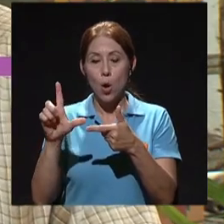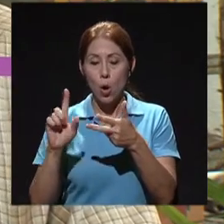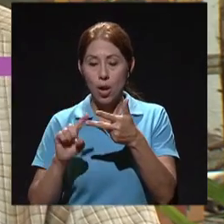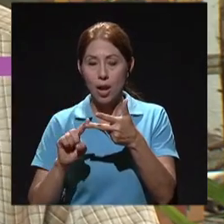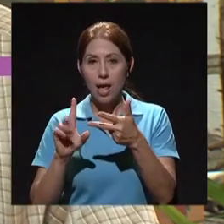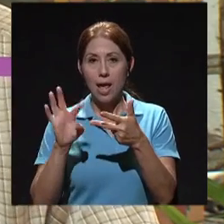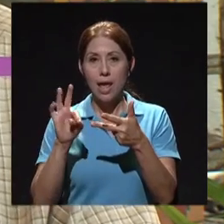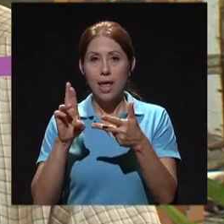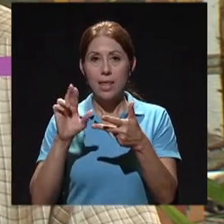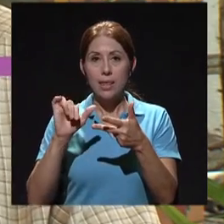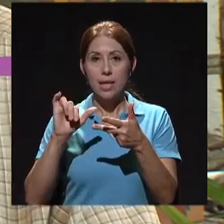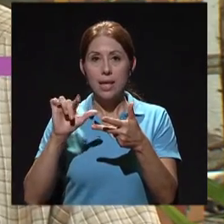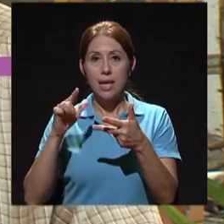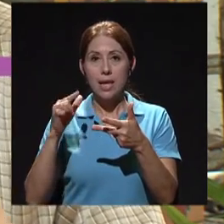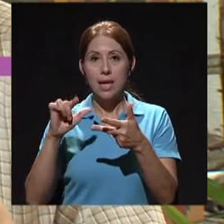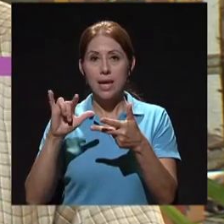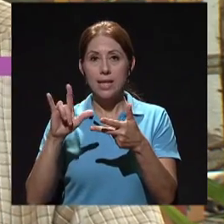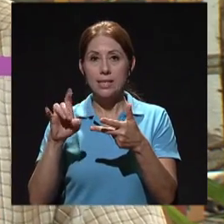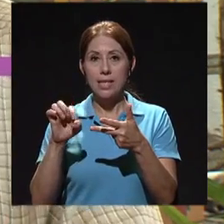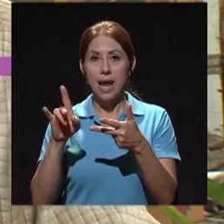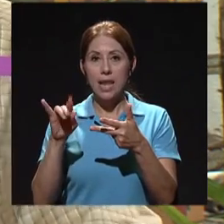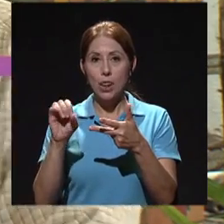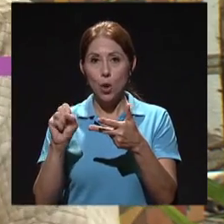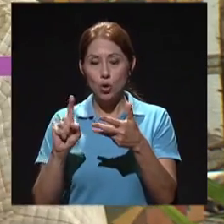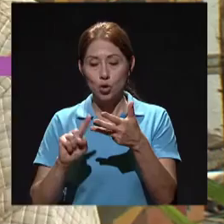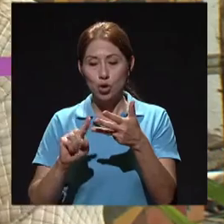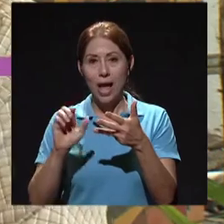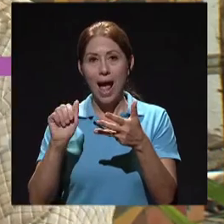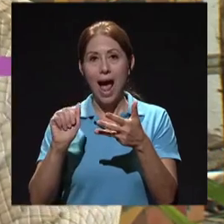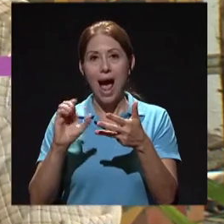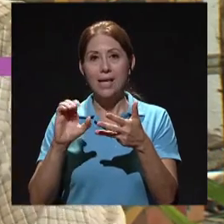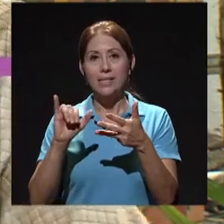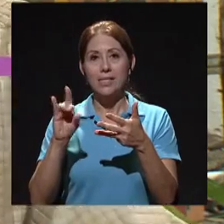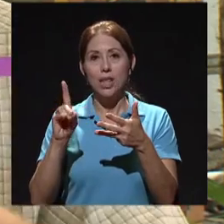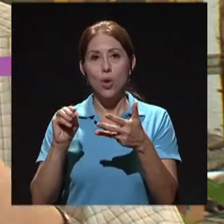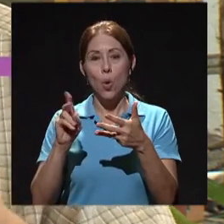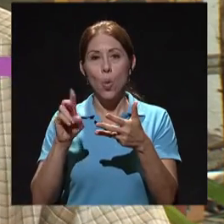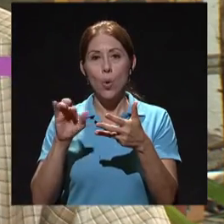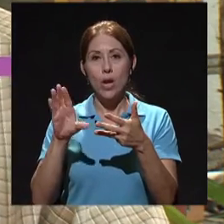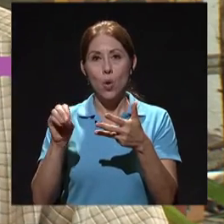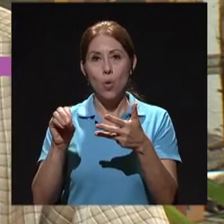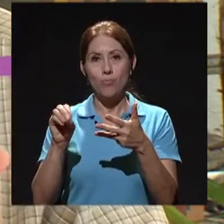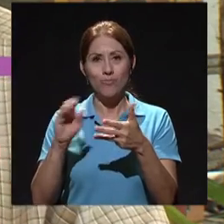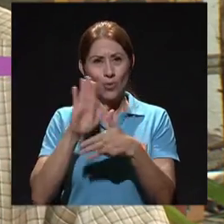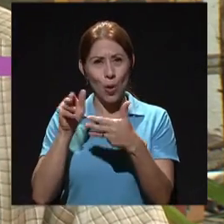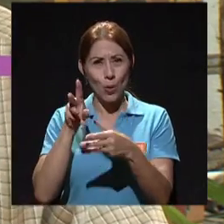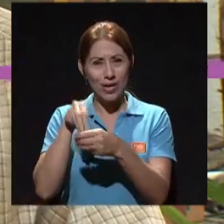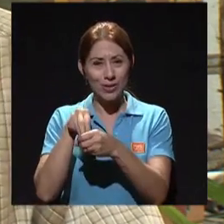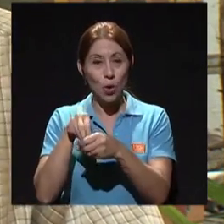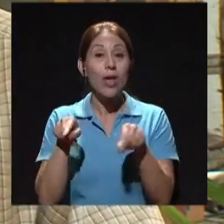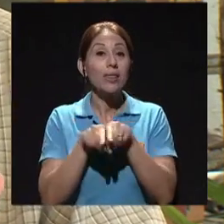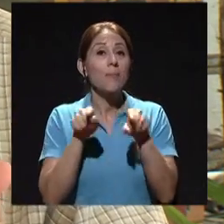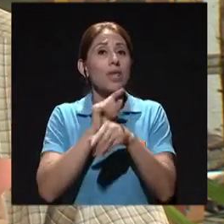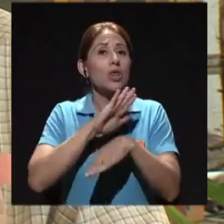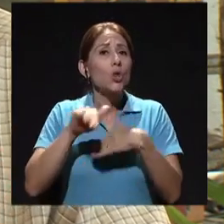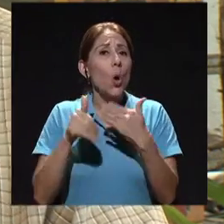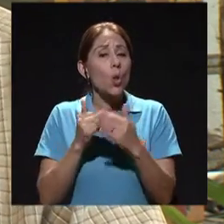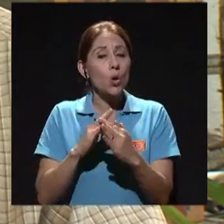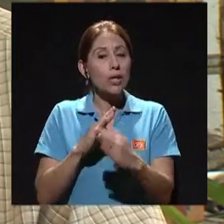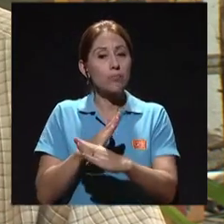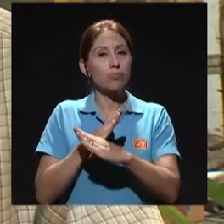el ácido úrico, todo eso. Y, por supuesto, toda la parte que es inmunológica, anticuerpos contra